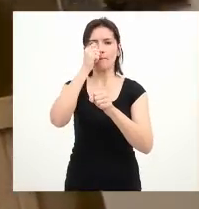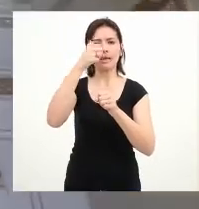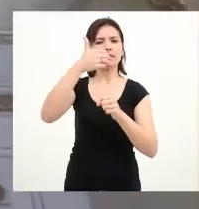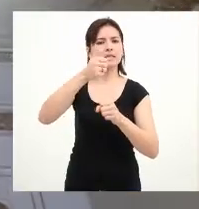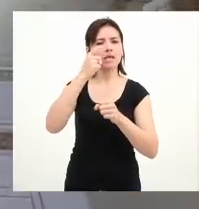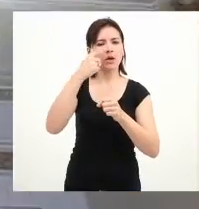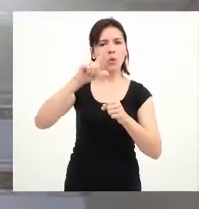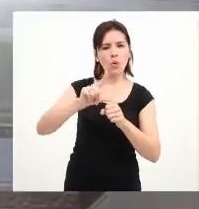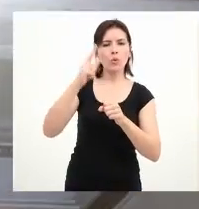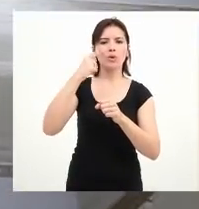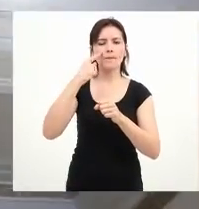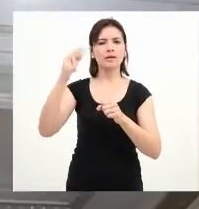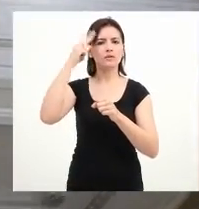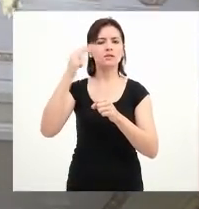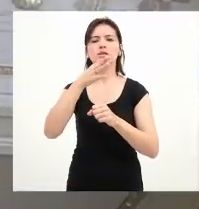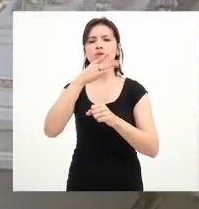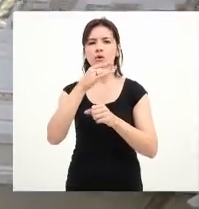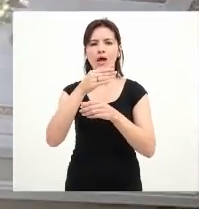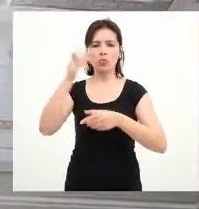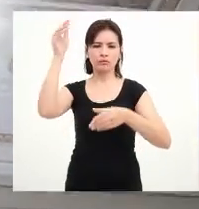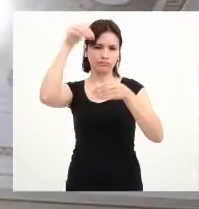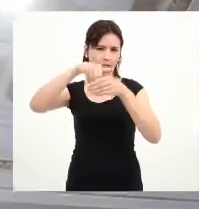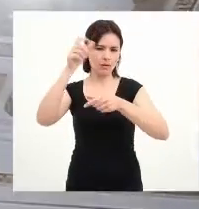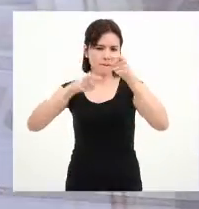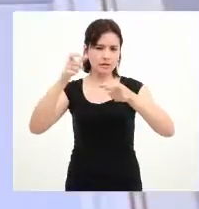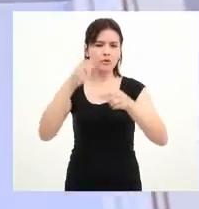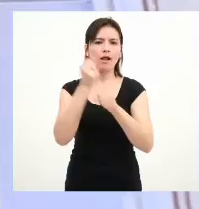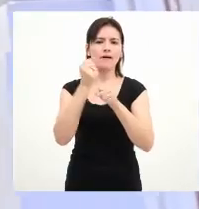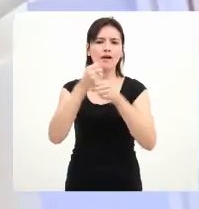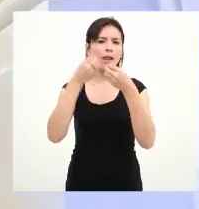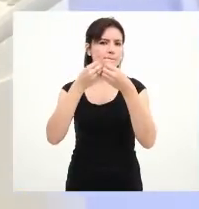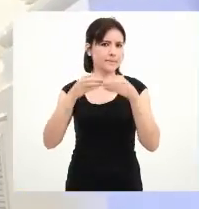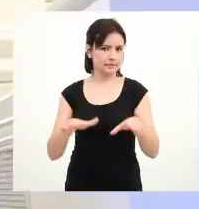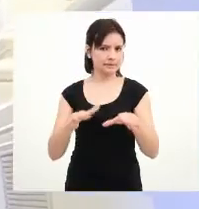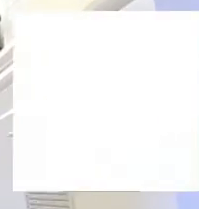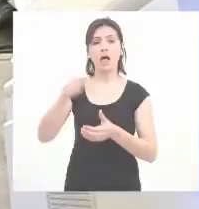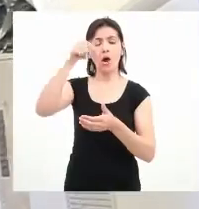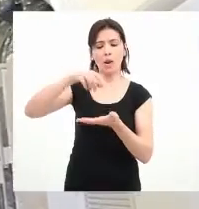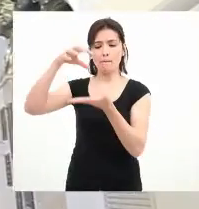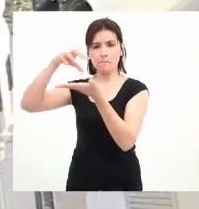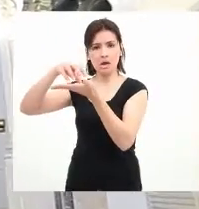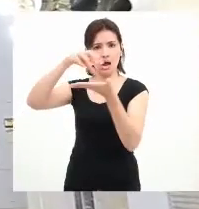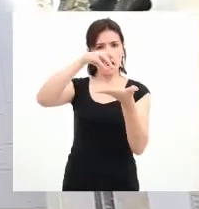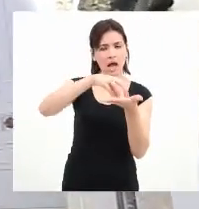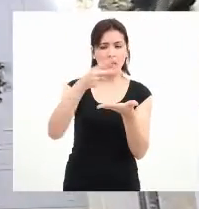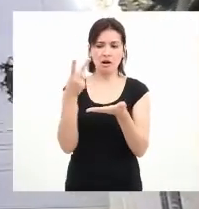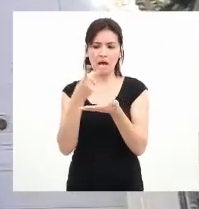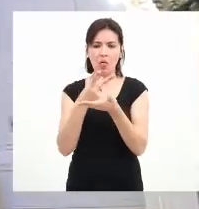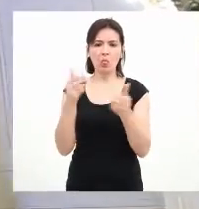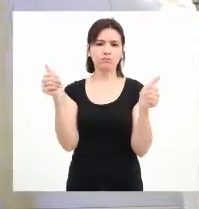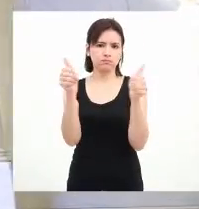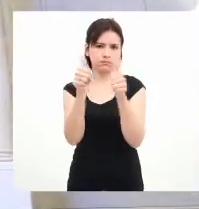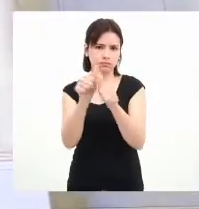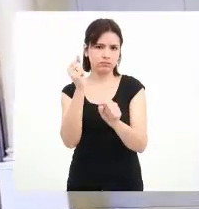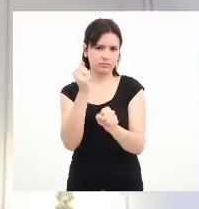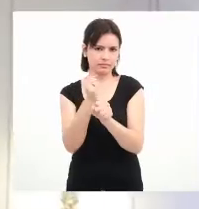obras. Y el 26 de julio de 1914, la legislatura se encontraba totalmente habilitada. Desde esa fecha a la actualidad, la